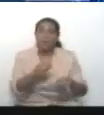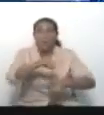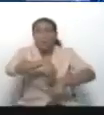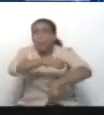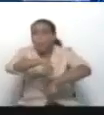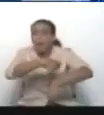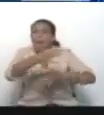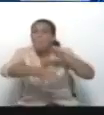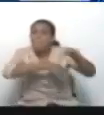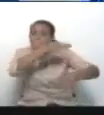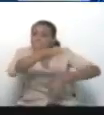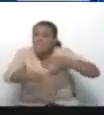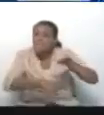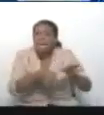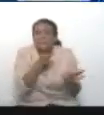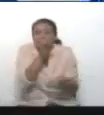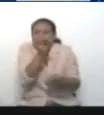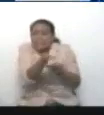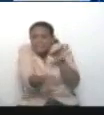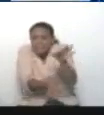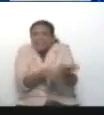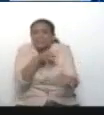horas para explicar detalles.